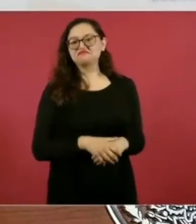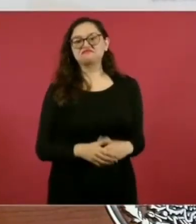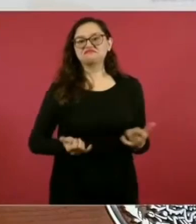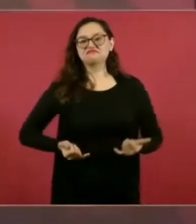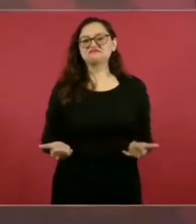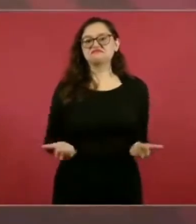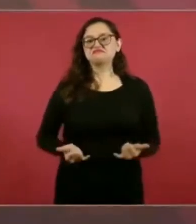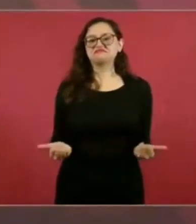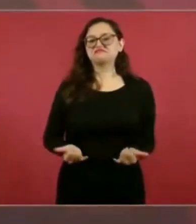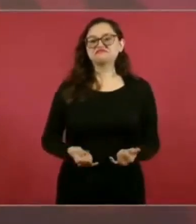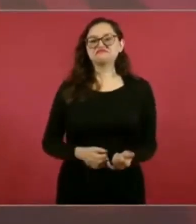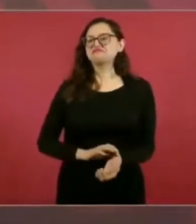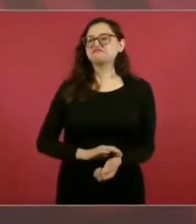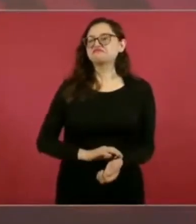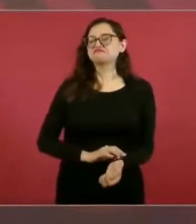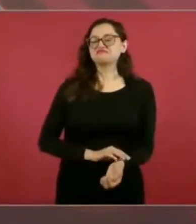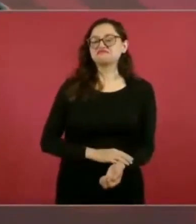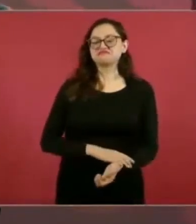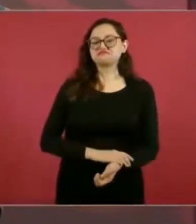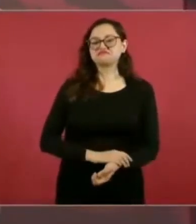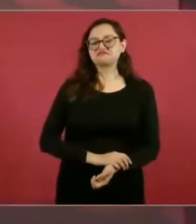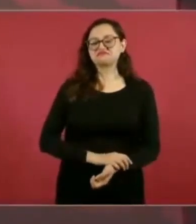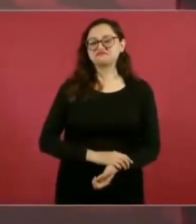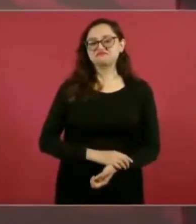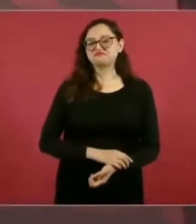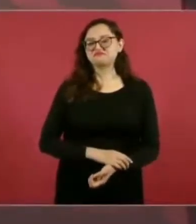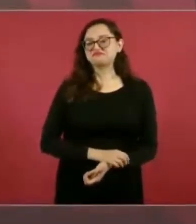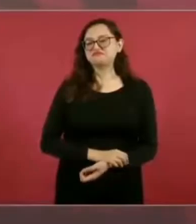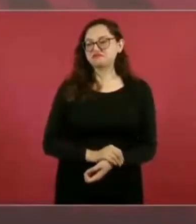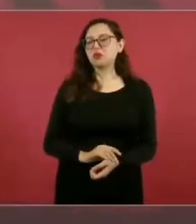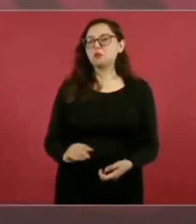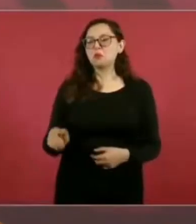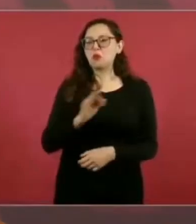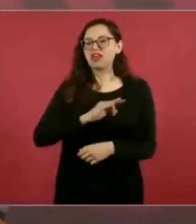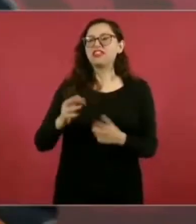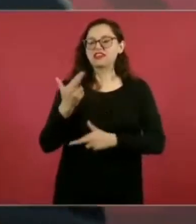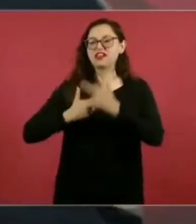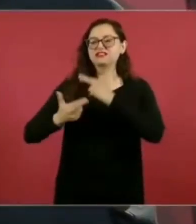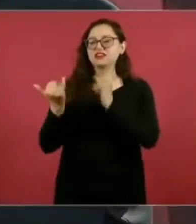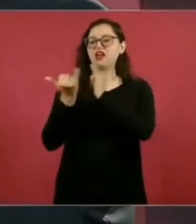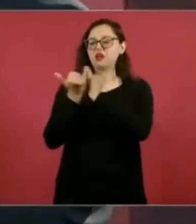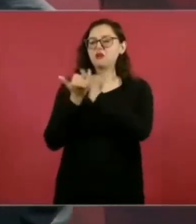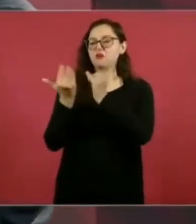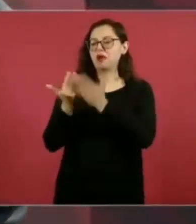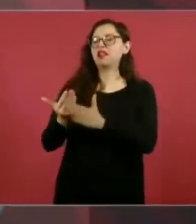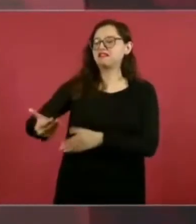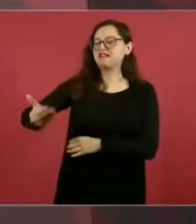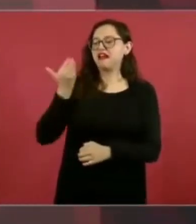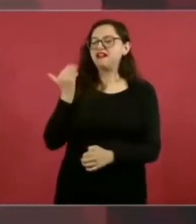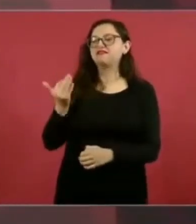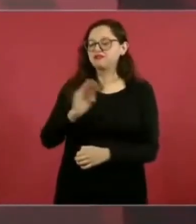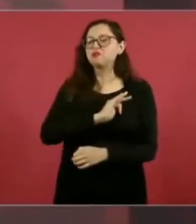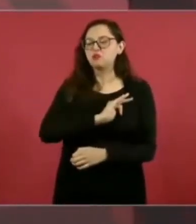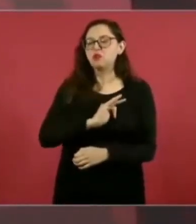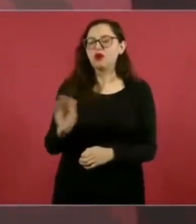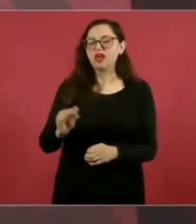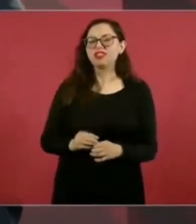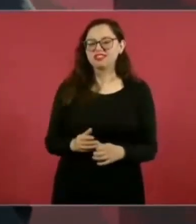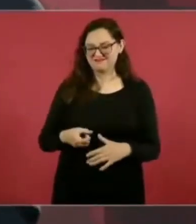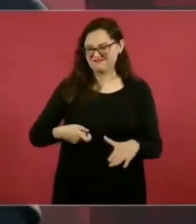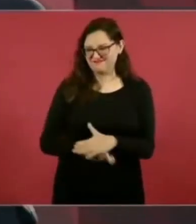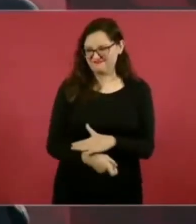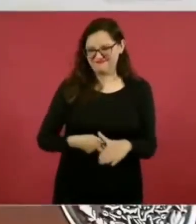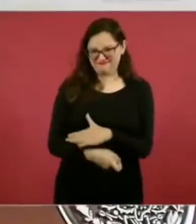pensaron de que era lo mismo que si le metían